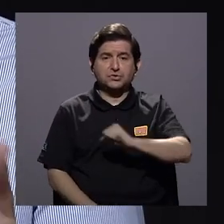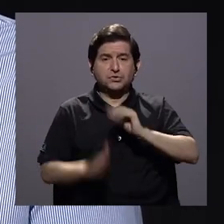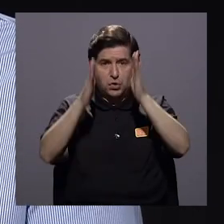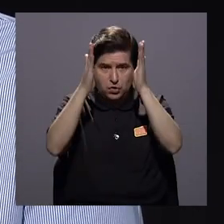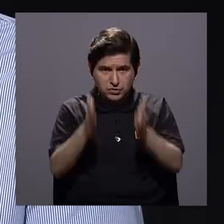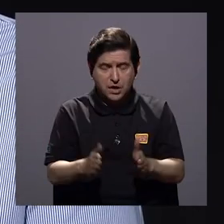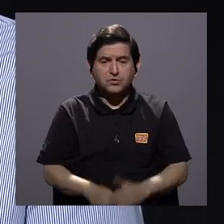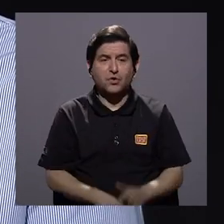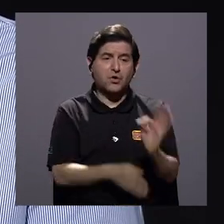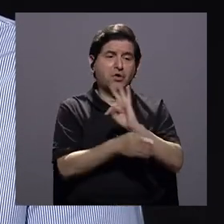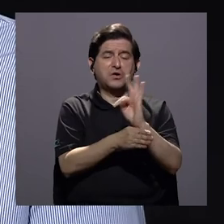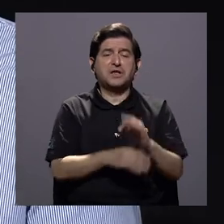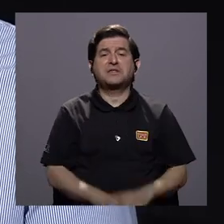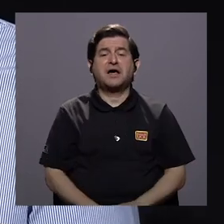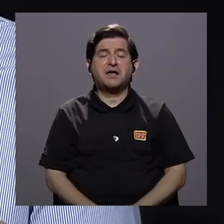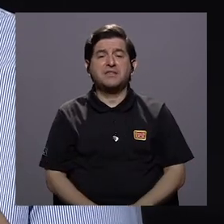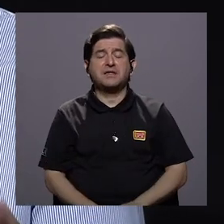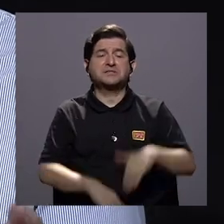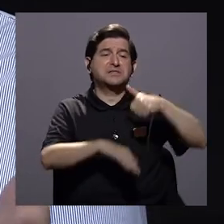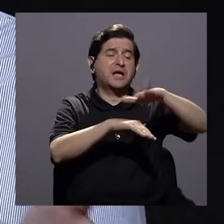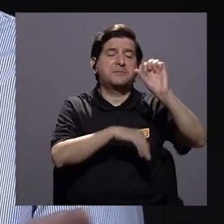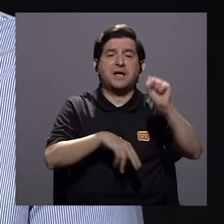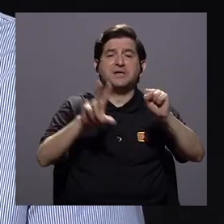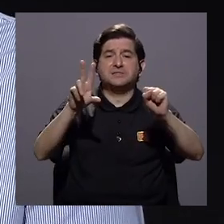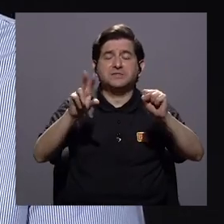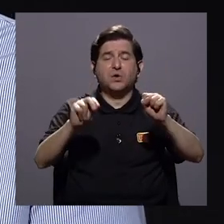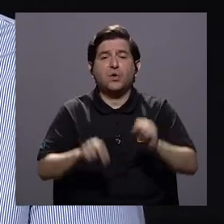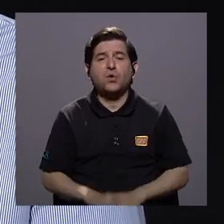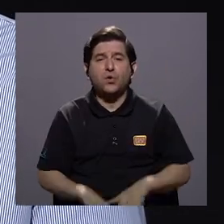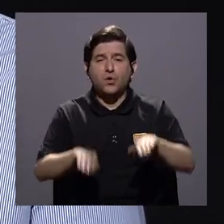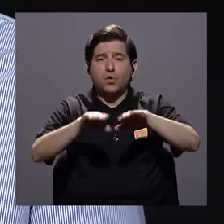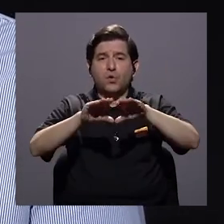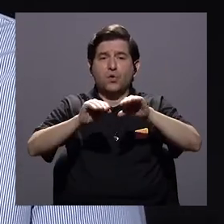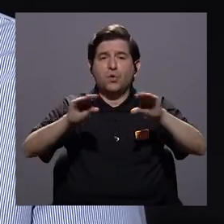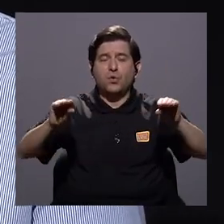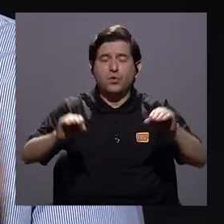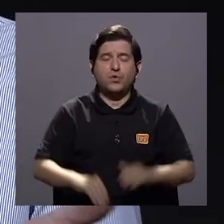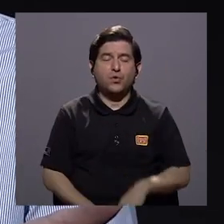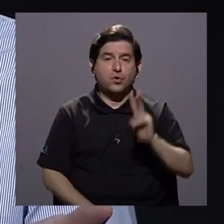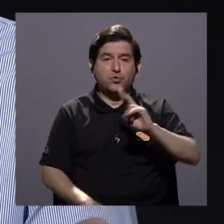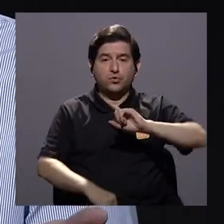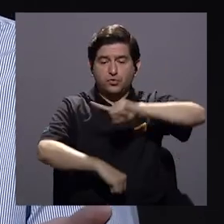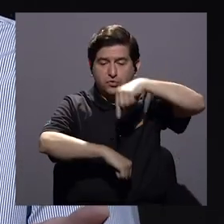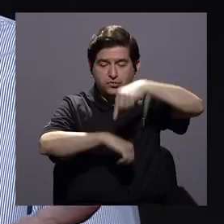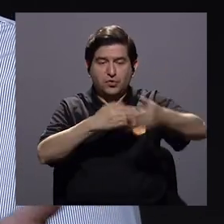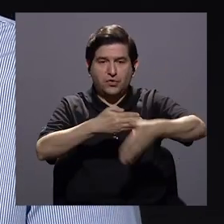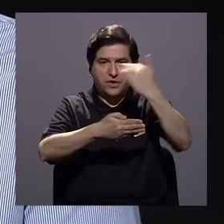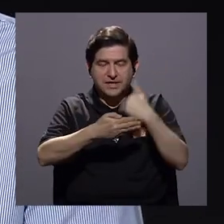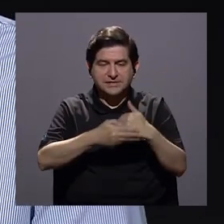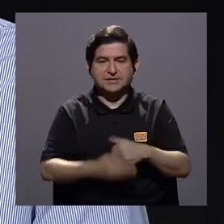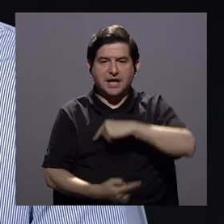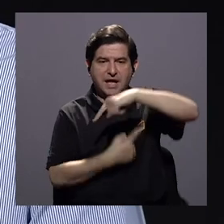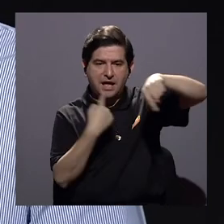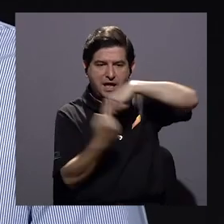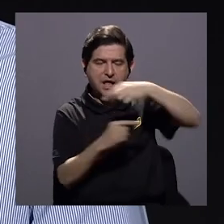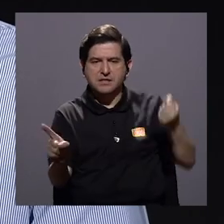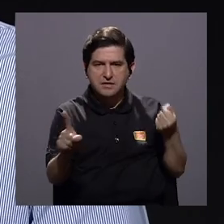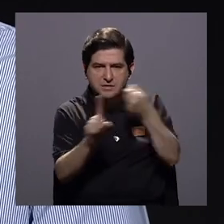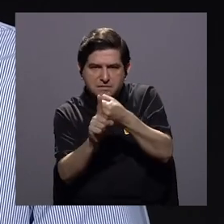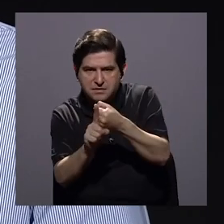algunas autoridades incluso en televisión era si habían mandado o no habían mandado colchonetas dos o tres horas antes de que el huracán llegara